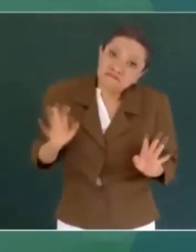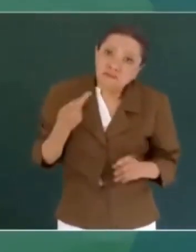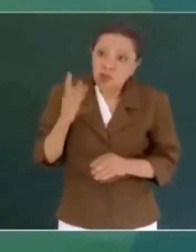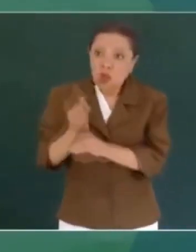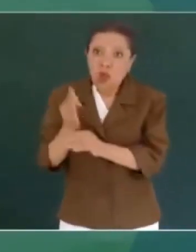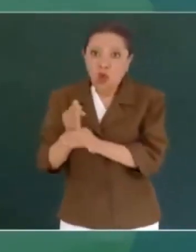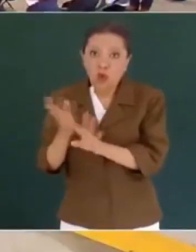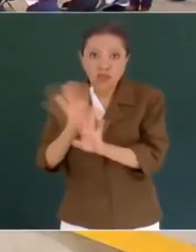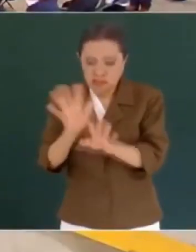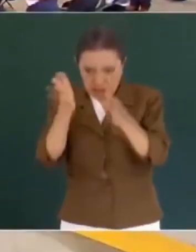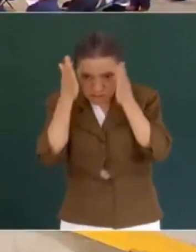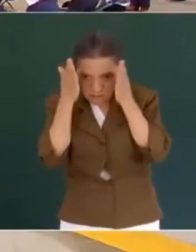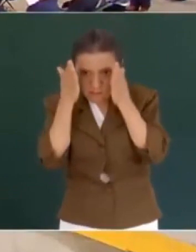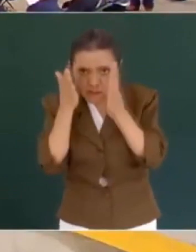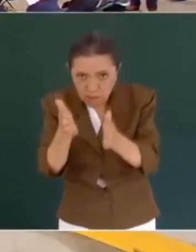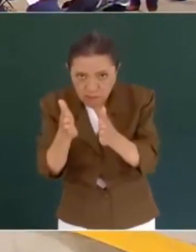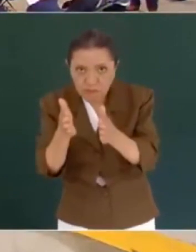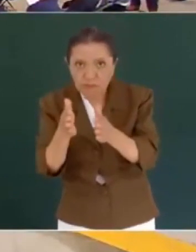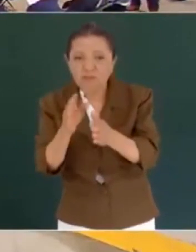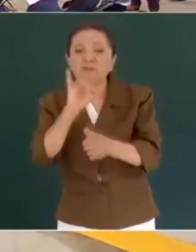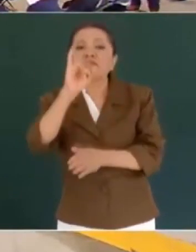este momento estoy concentrado en el IMSSTER.